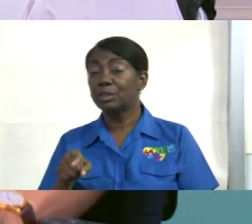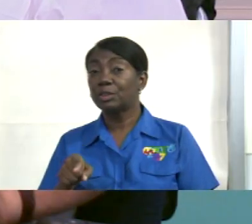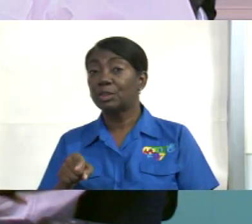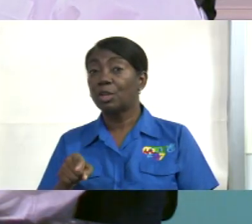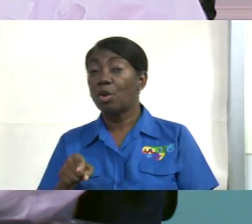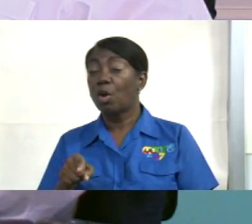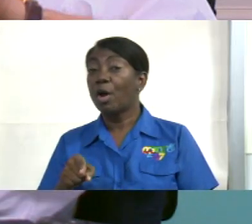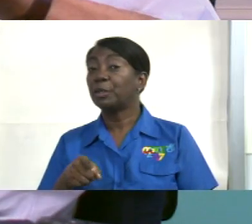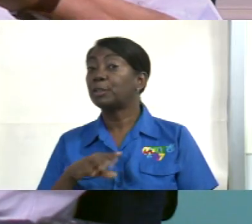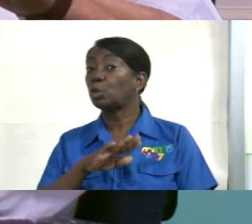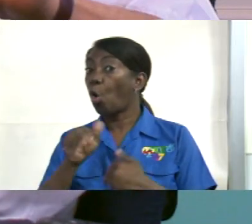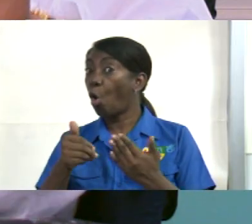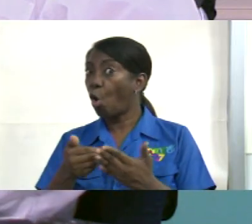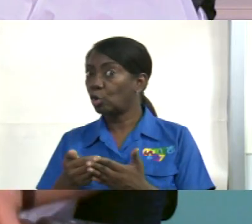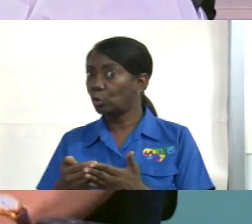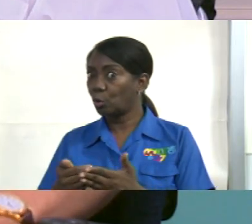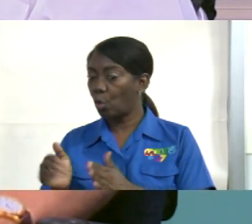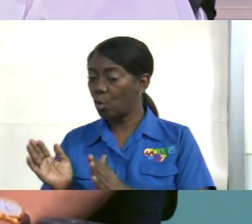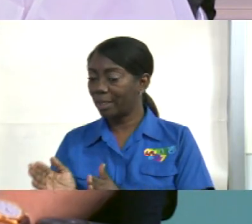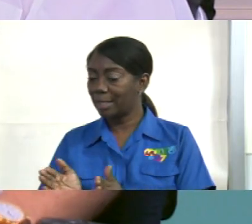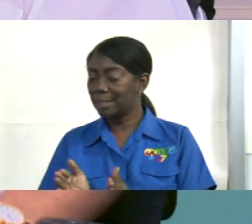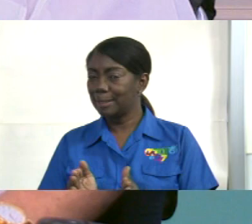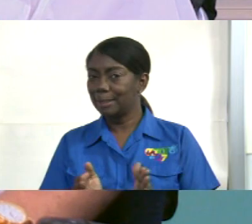sigo organizando